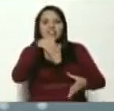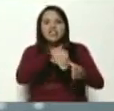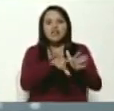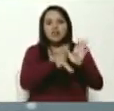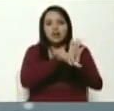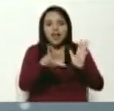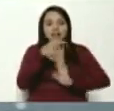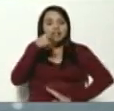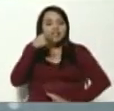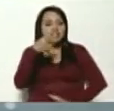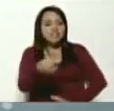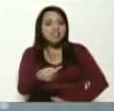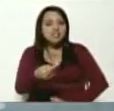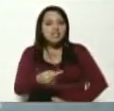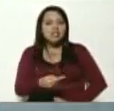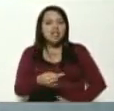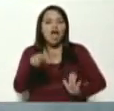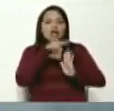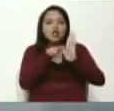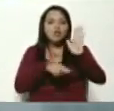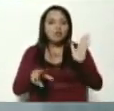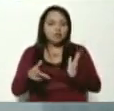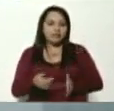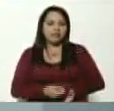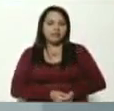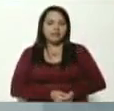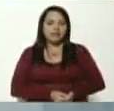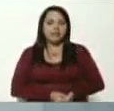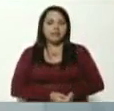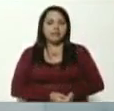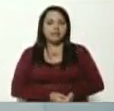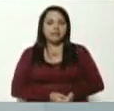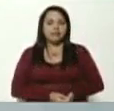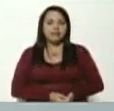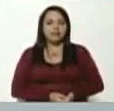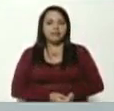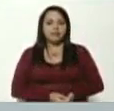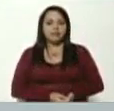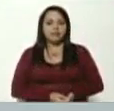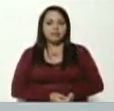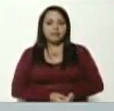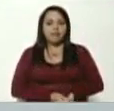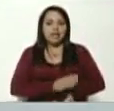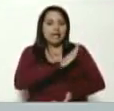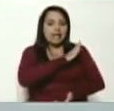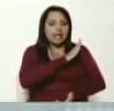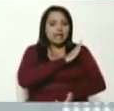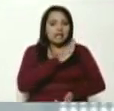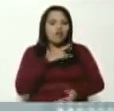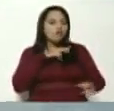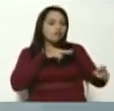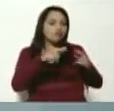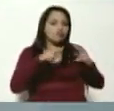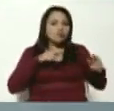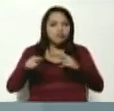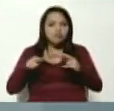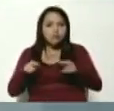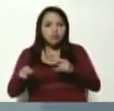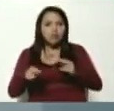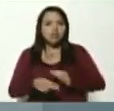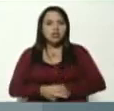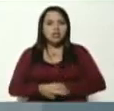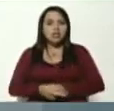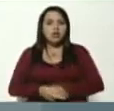establece la normativa legal y tenga una relación con el